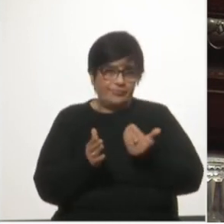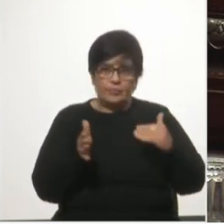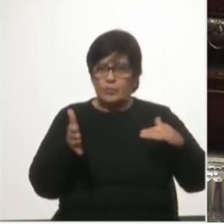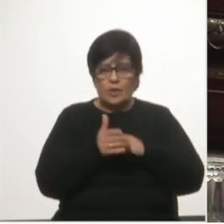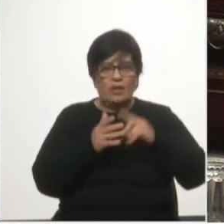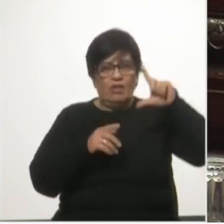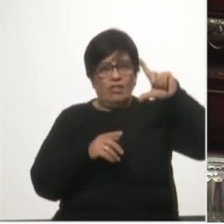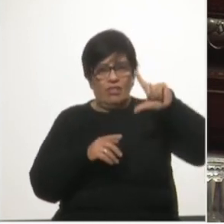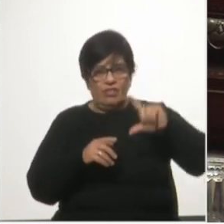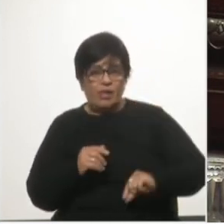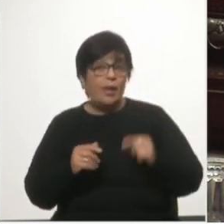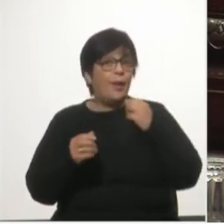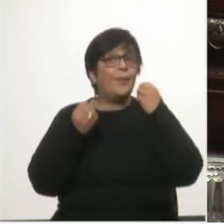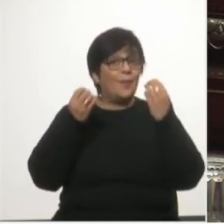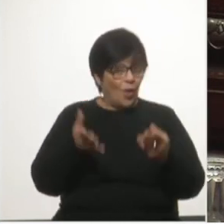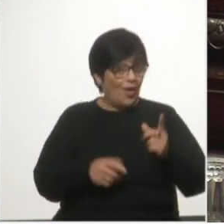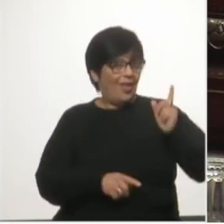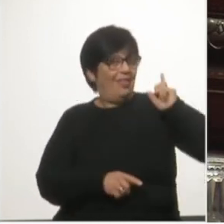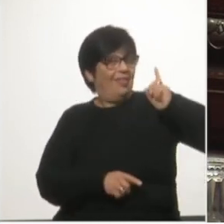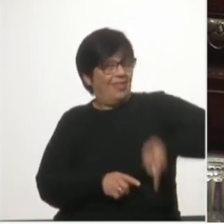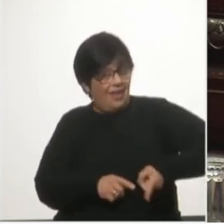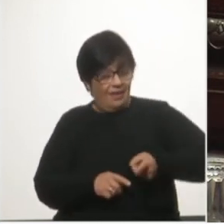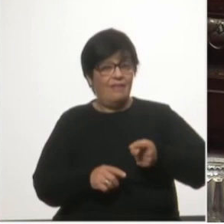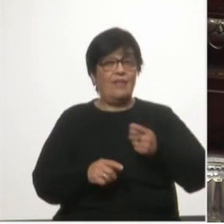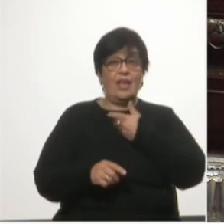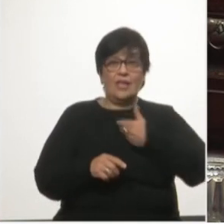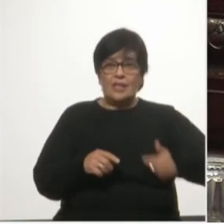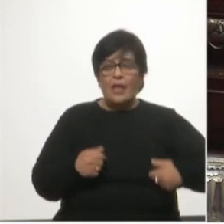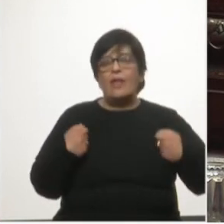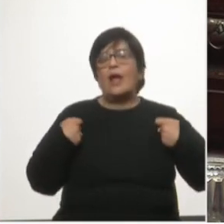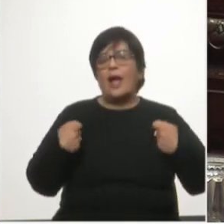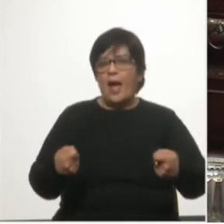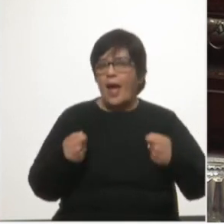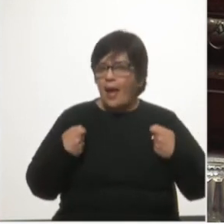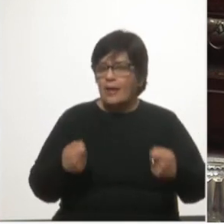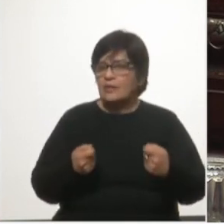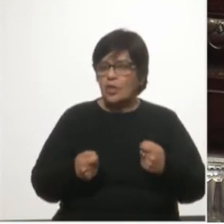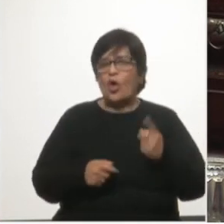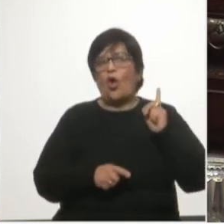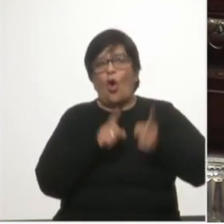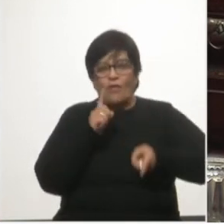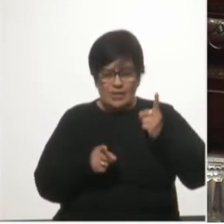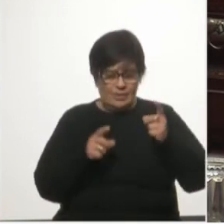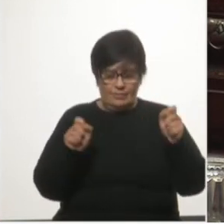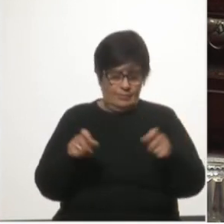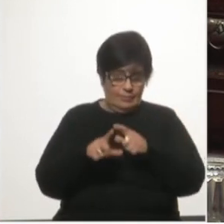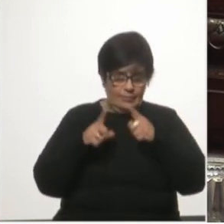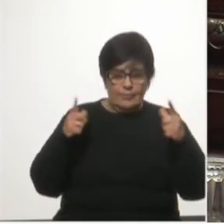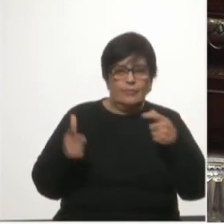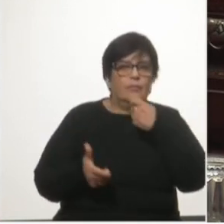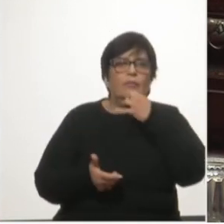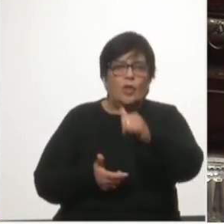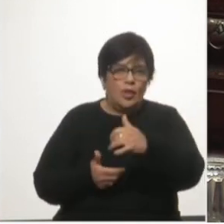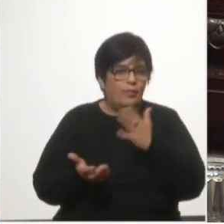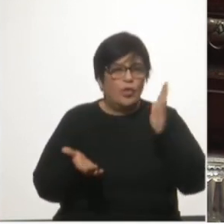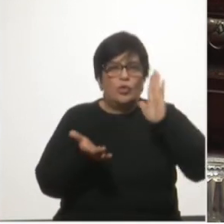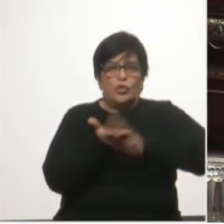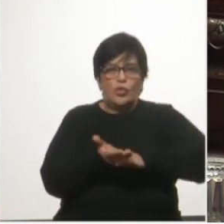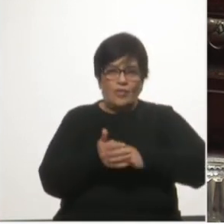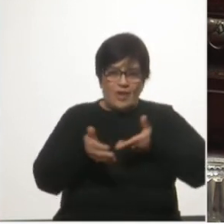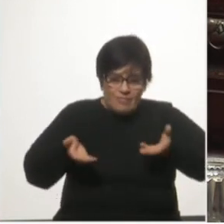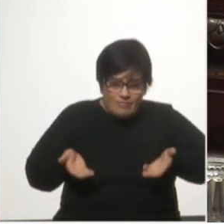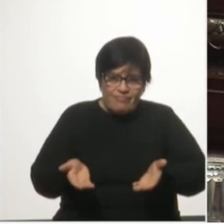mientras se le impone al Estado costosas e inciertas obligaciones, por ejemplo, en materia de